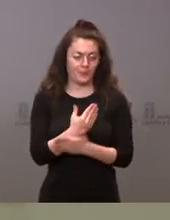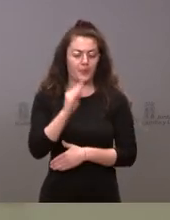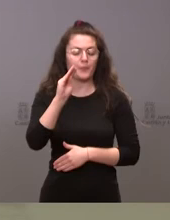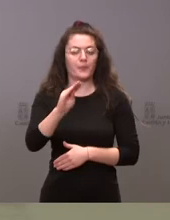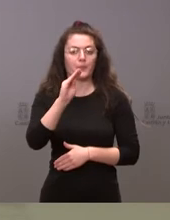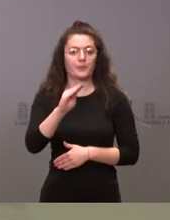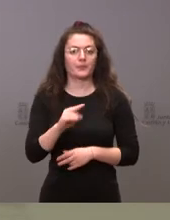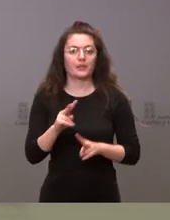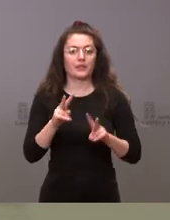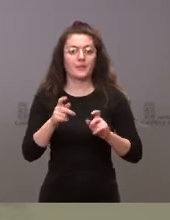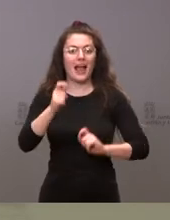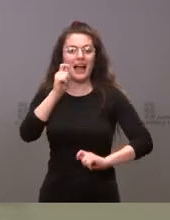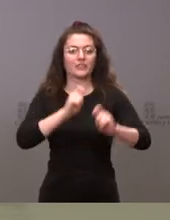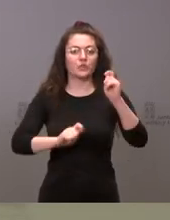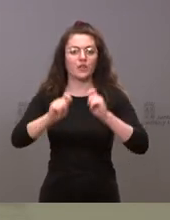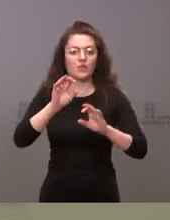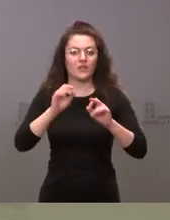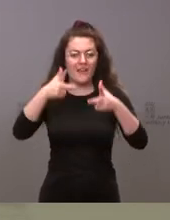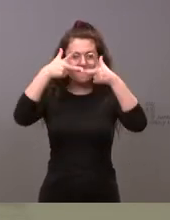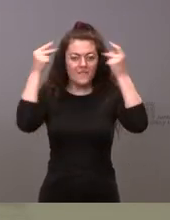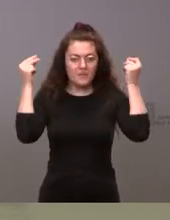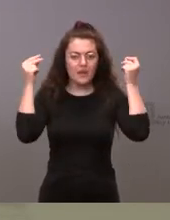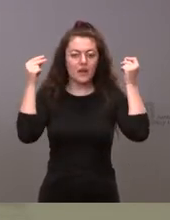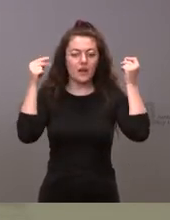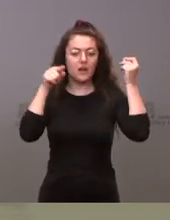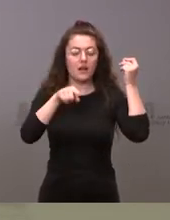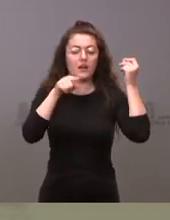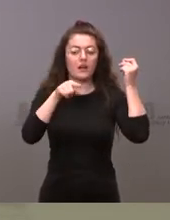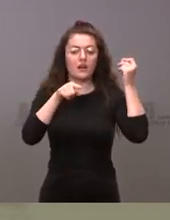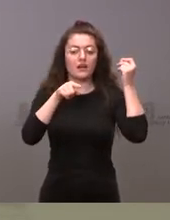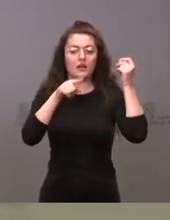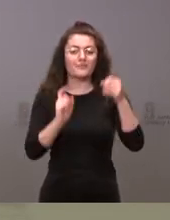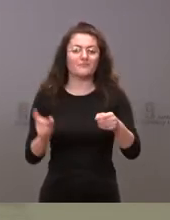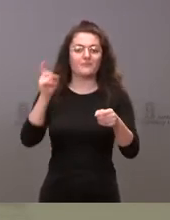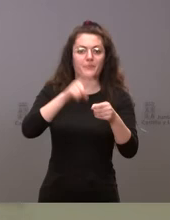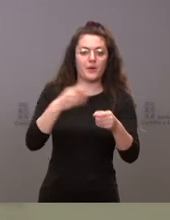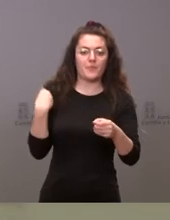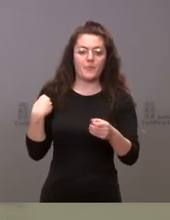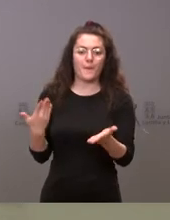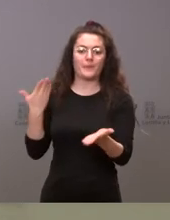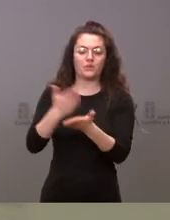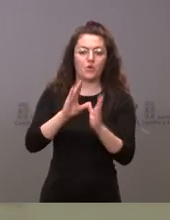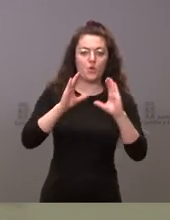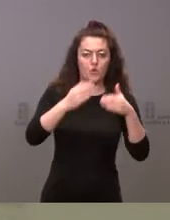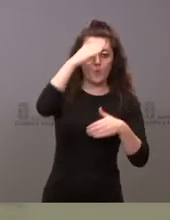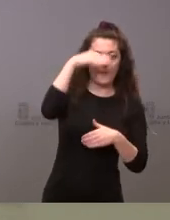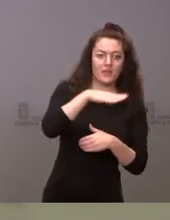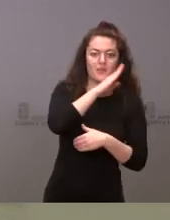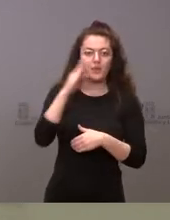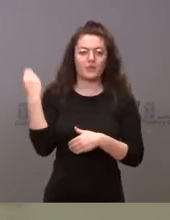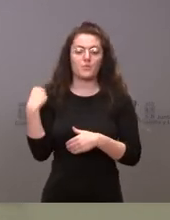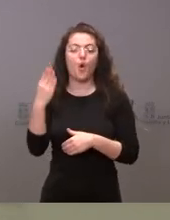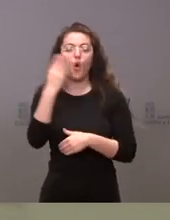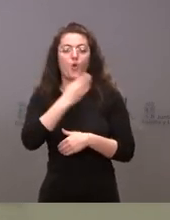La Asociación de Enfermería Escolar de Castilla y León se ha sumado a una petición de un grupo de padres y madres del Colegio Pedro I de Tordesillas que demandan una